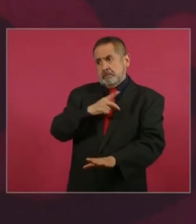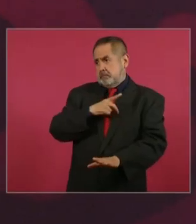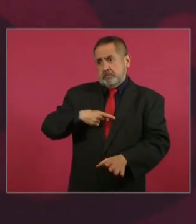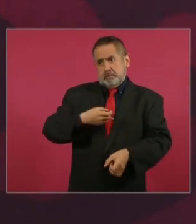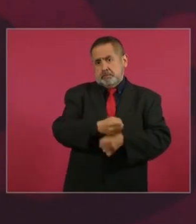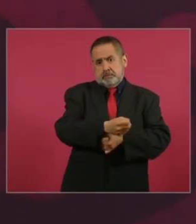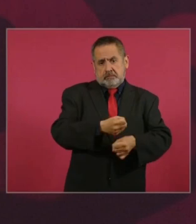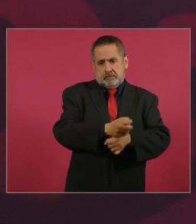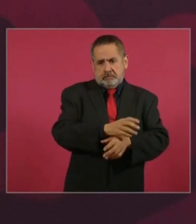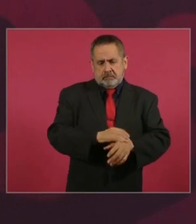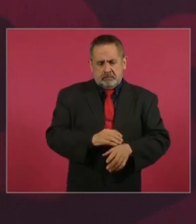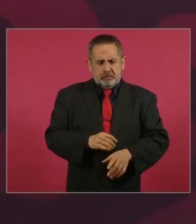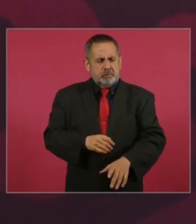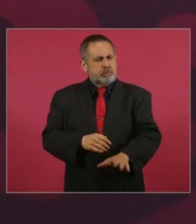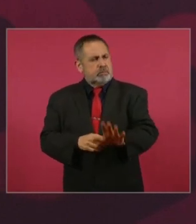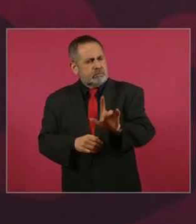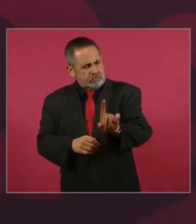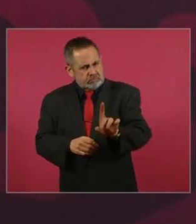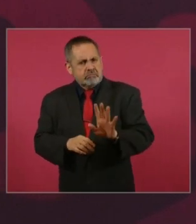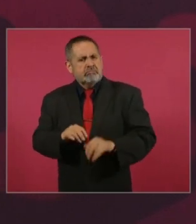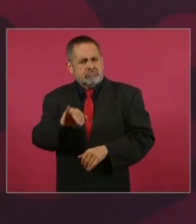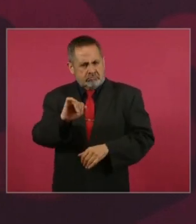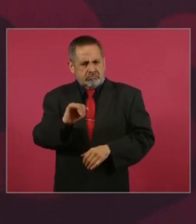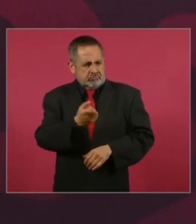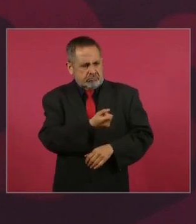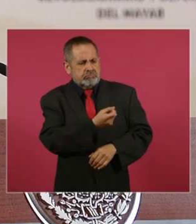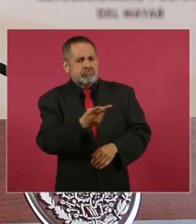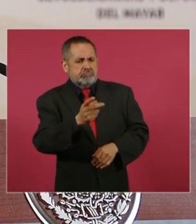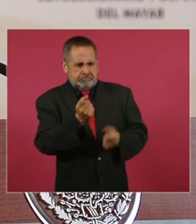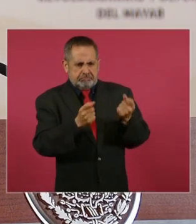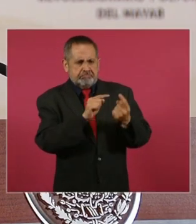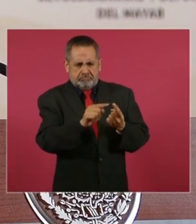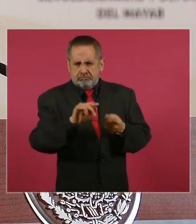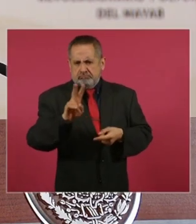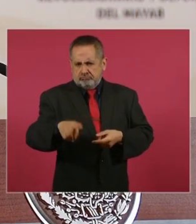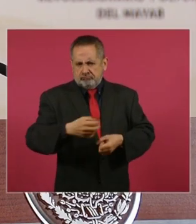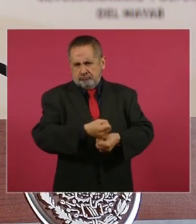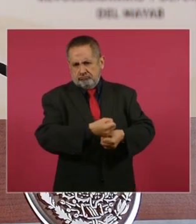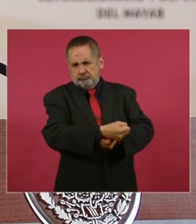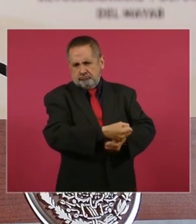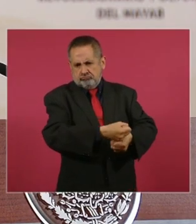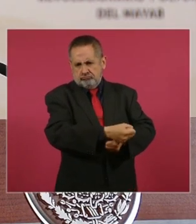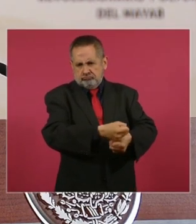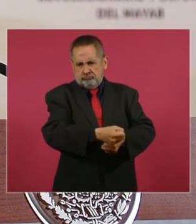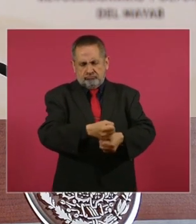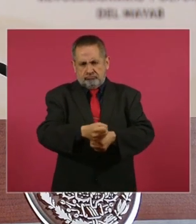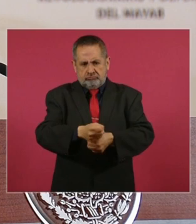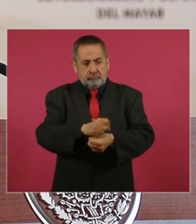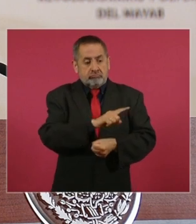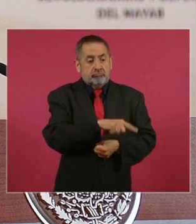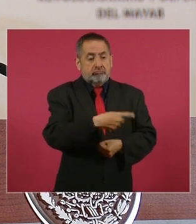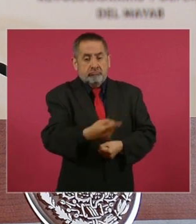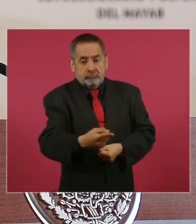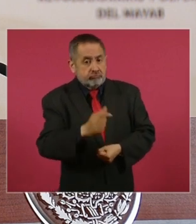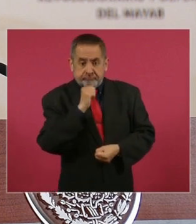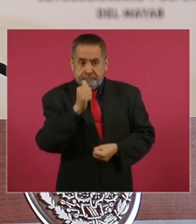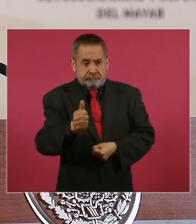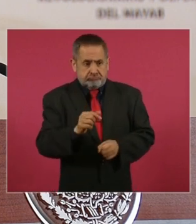Y sí, algunos habían padecido de tortura, pero otros no,